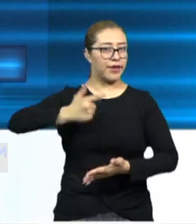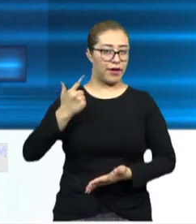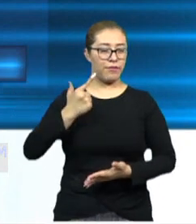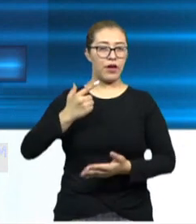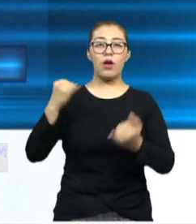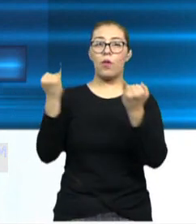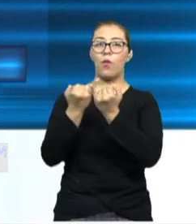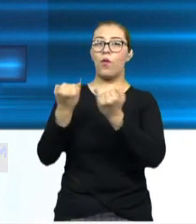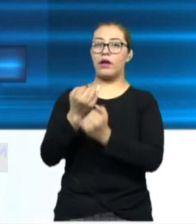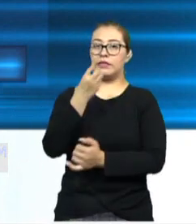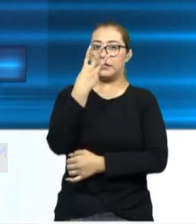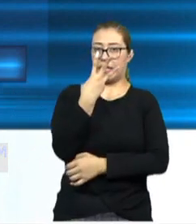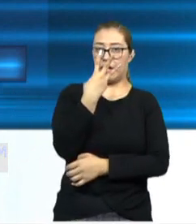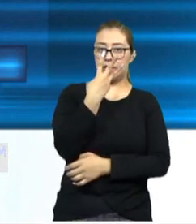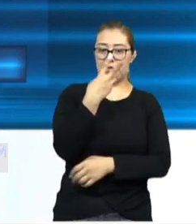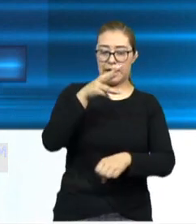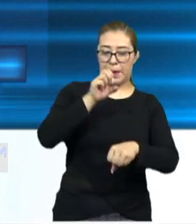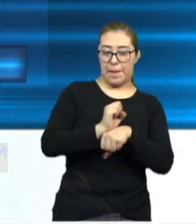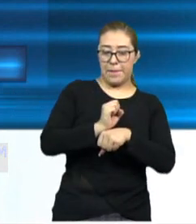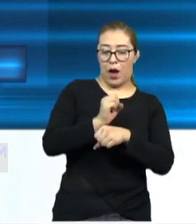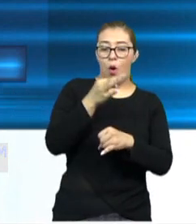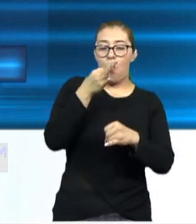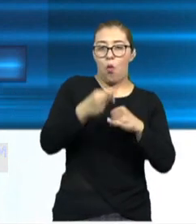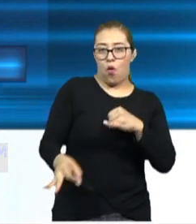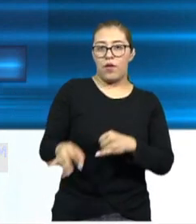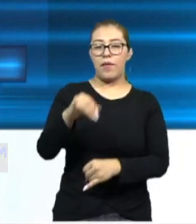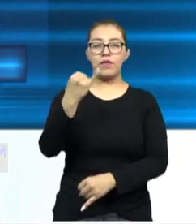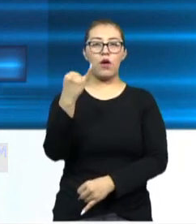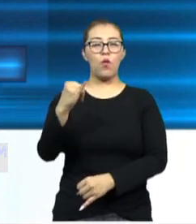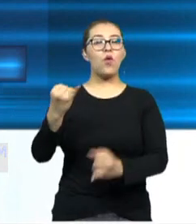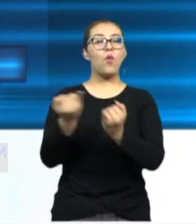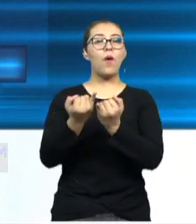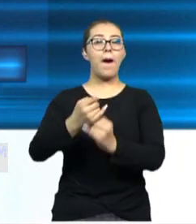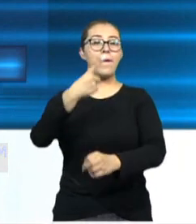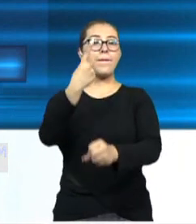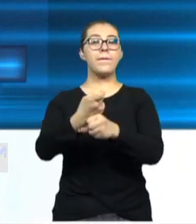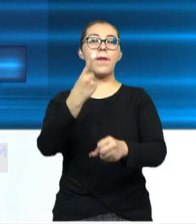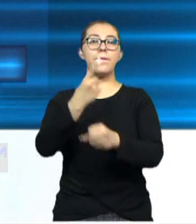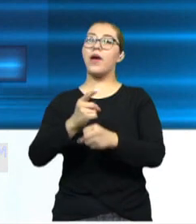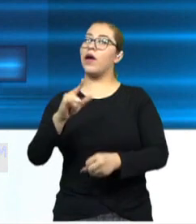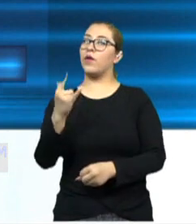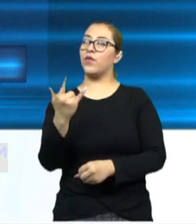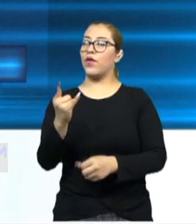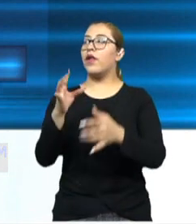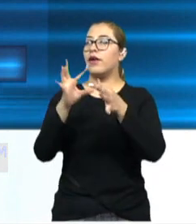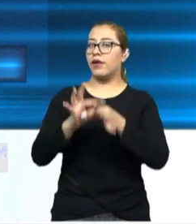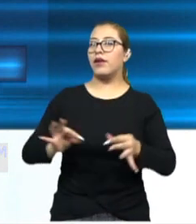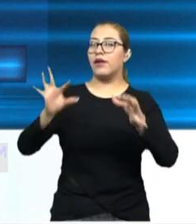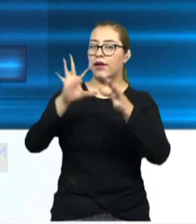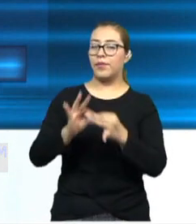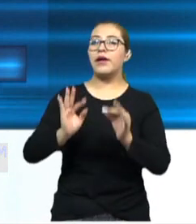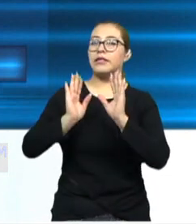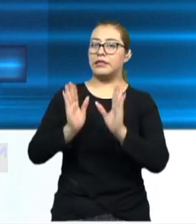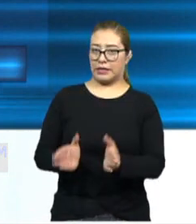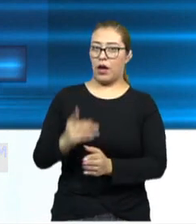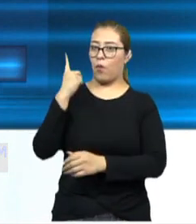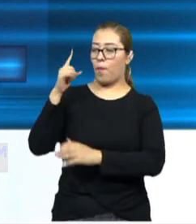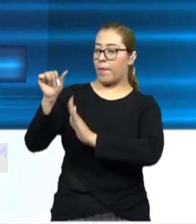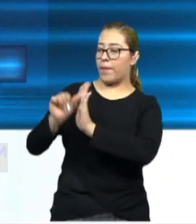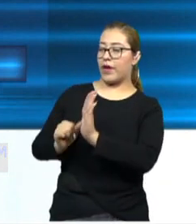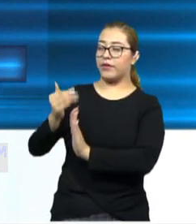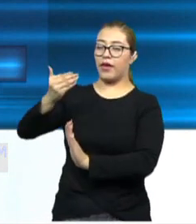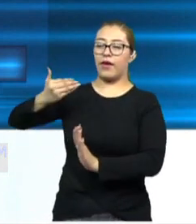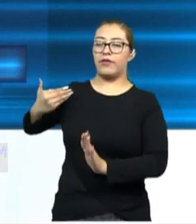las tres semanas de finales de junio y la primera de julio. Esto es lo que se había señalado ya hace un mes.